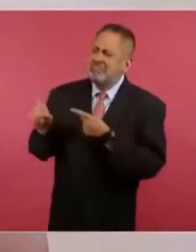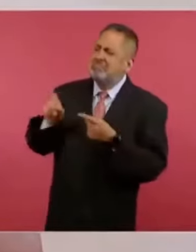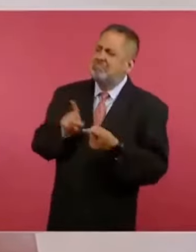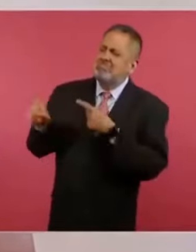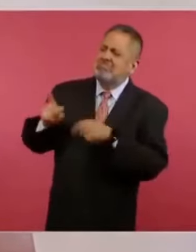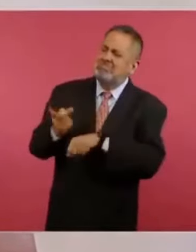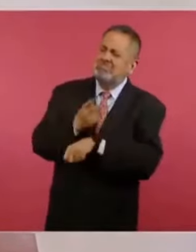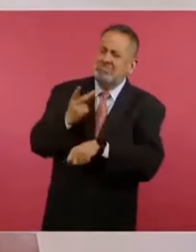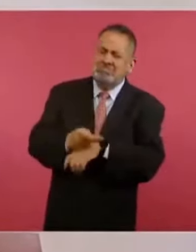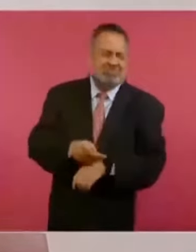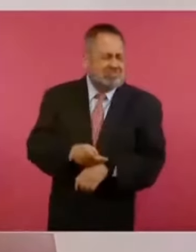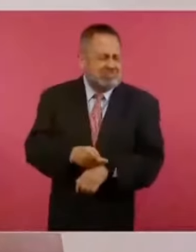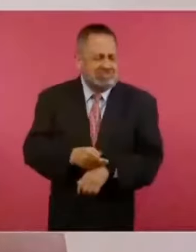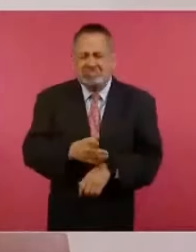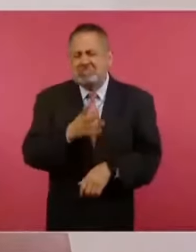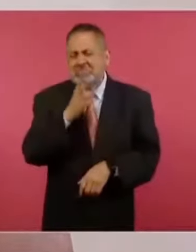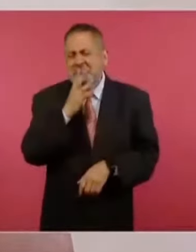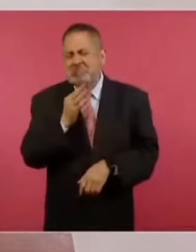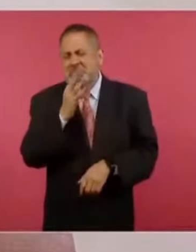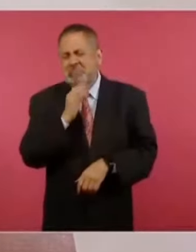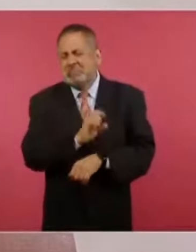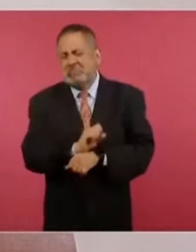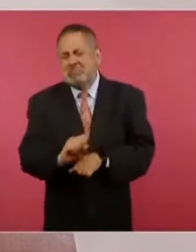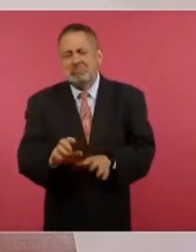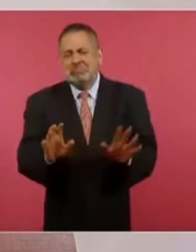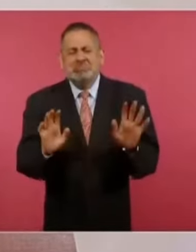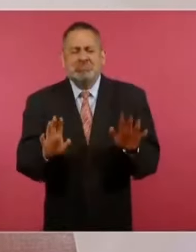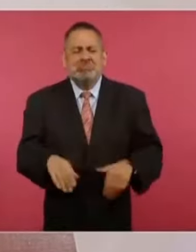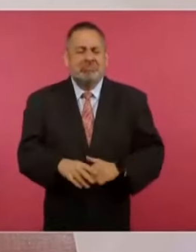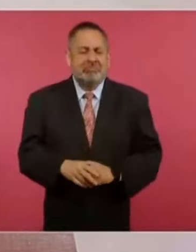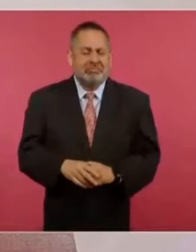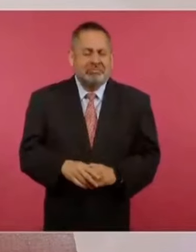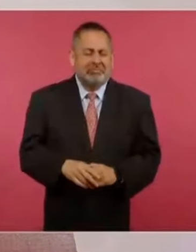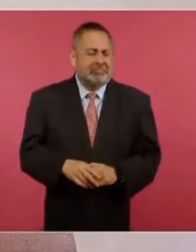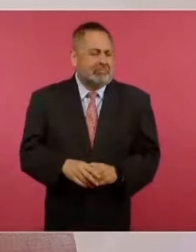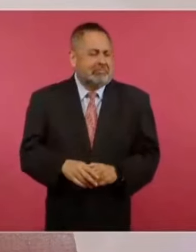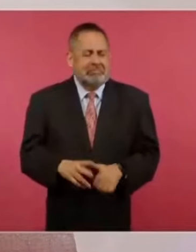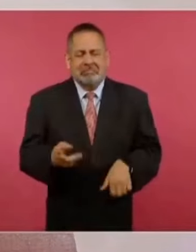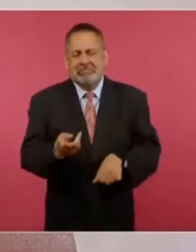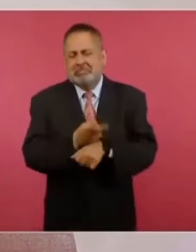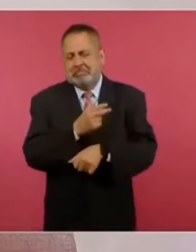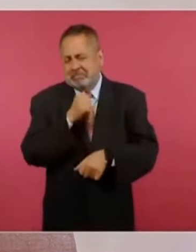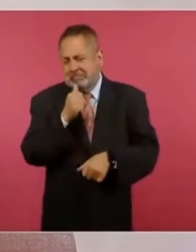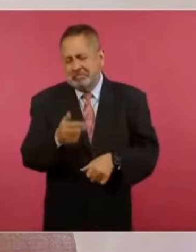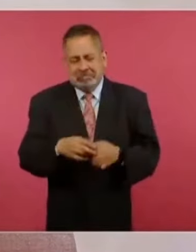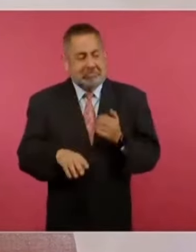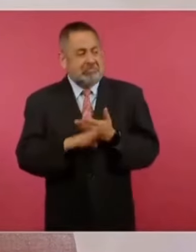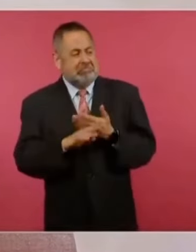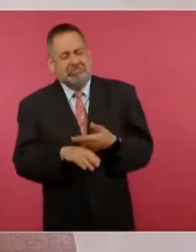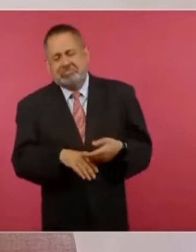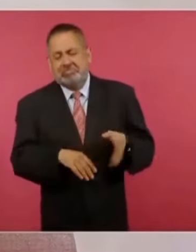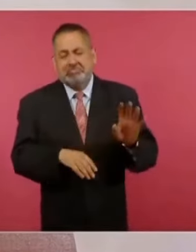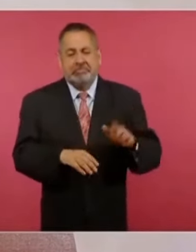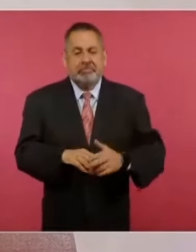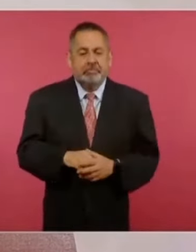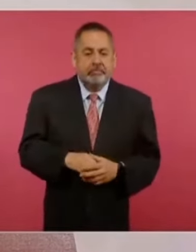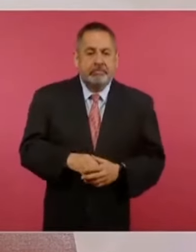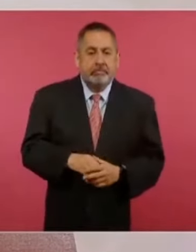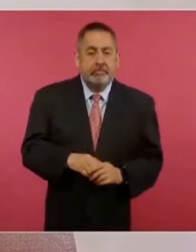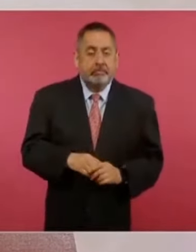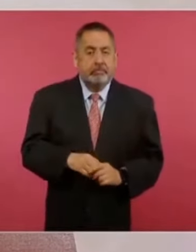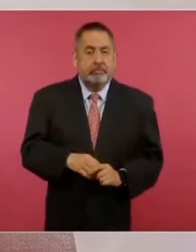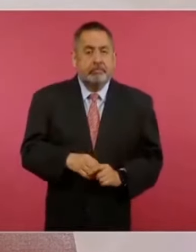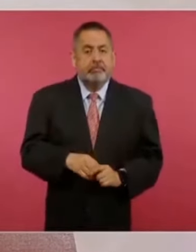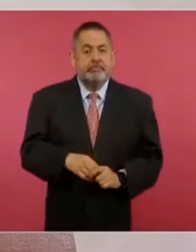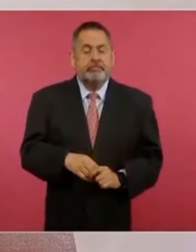eso no afecta. Yo les diría que